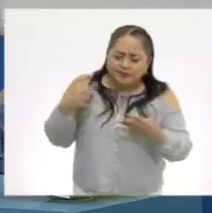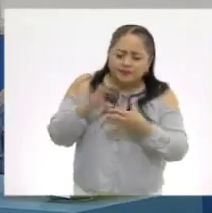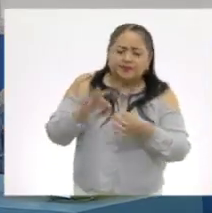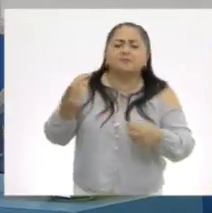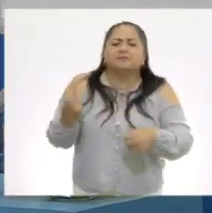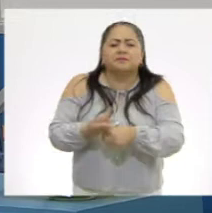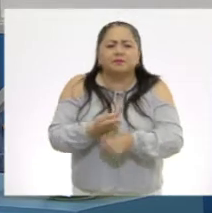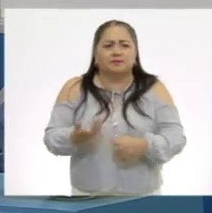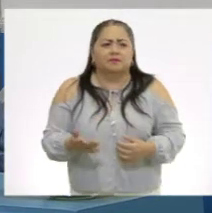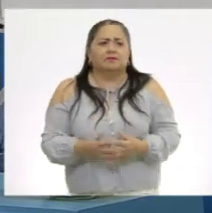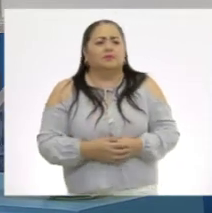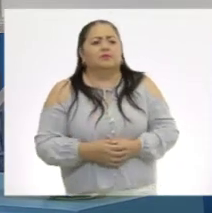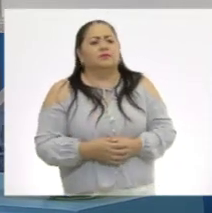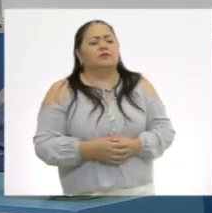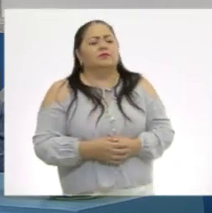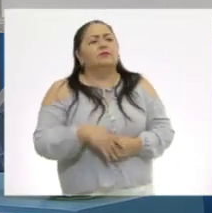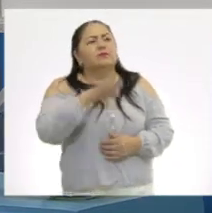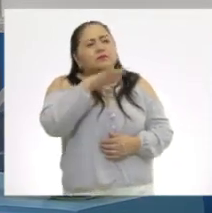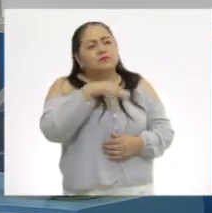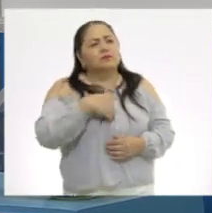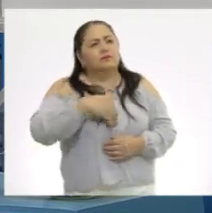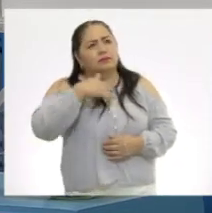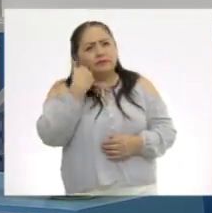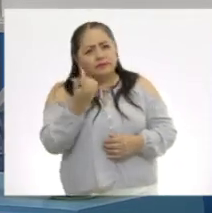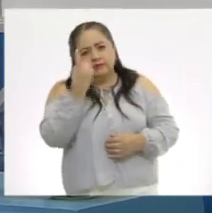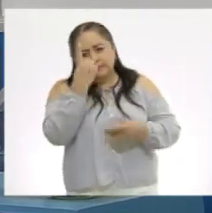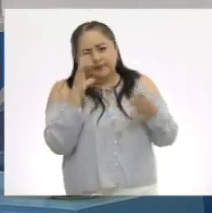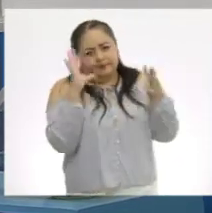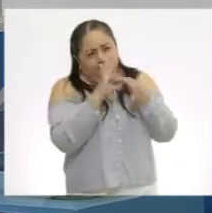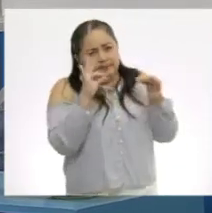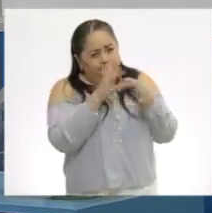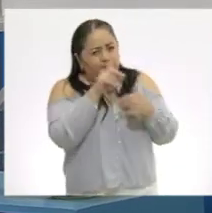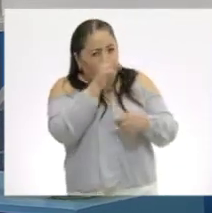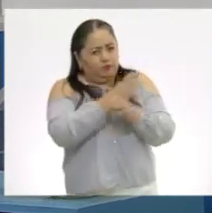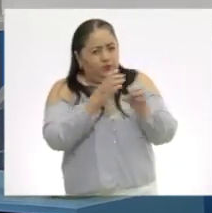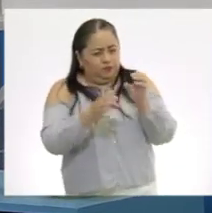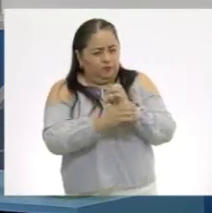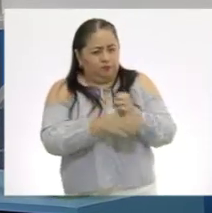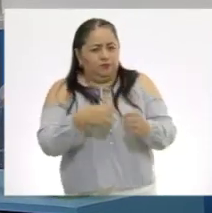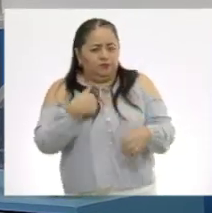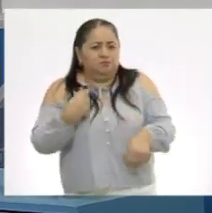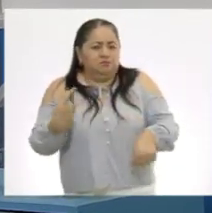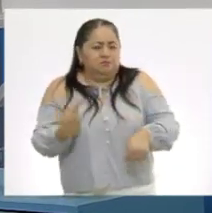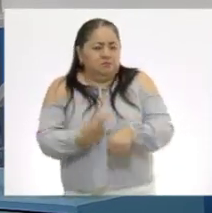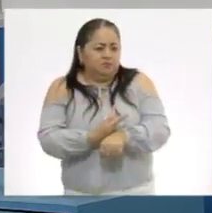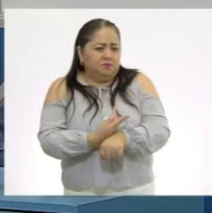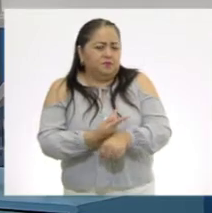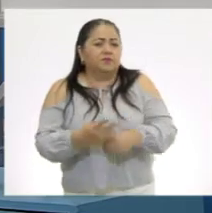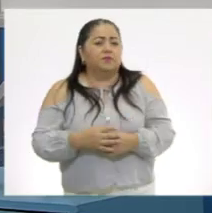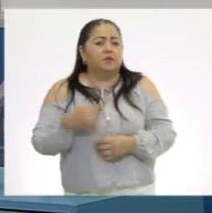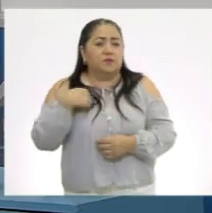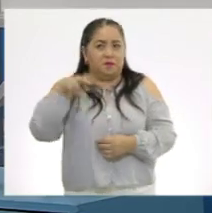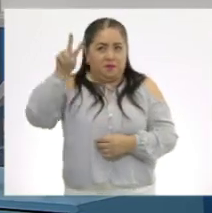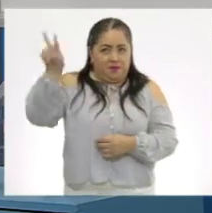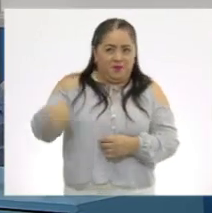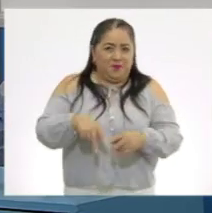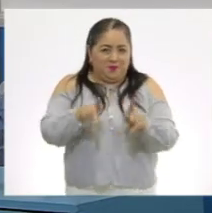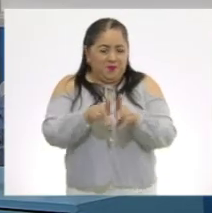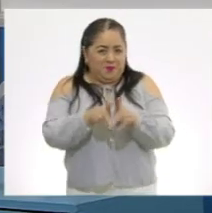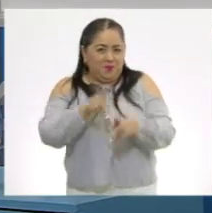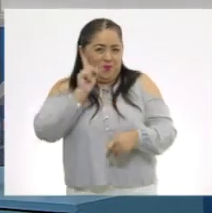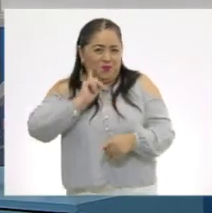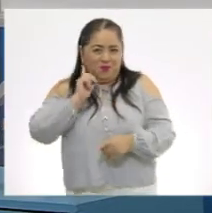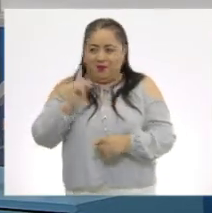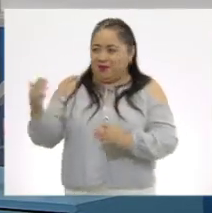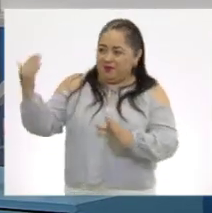Ay, es que quiero contarles una cosa que me pasó. Eh, vino una prima a